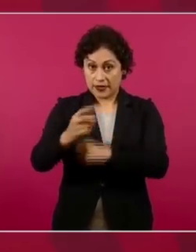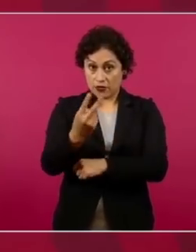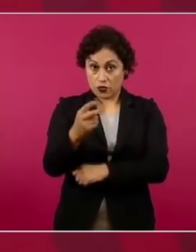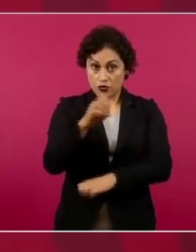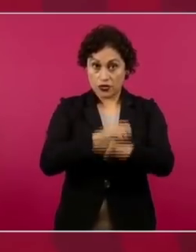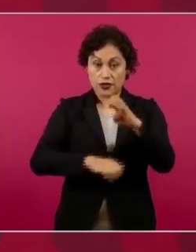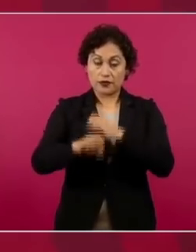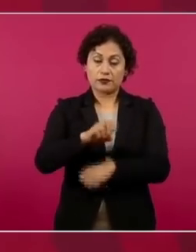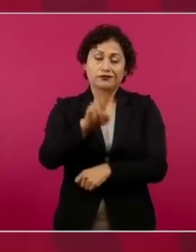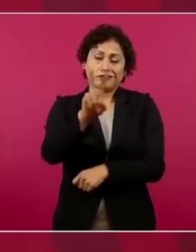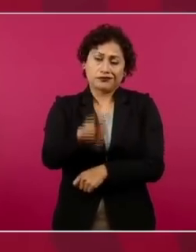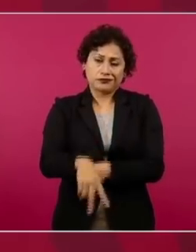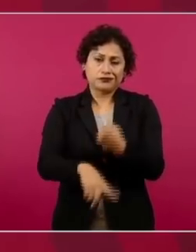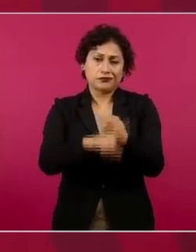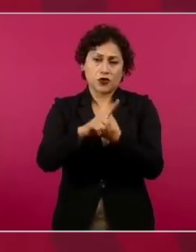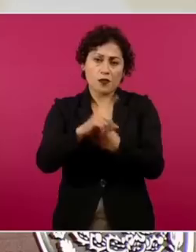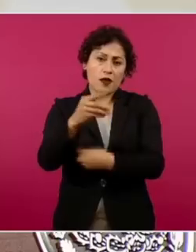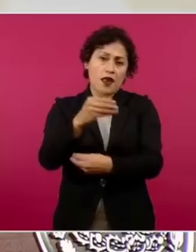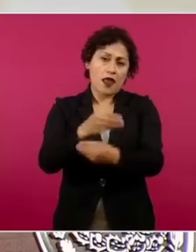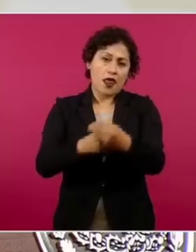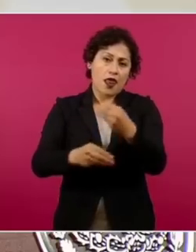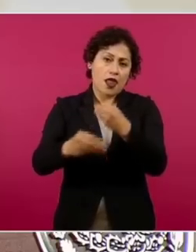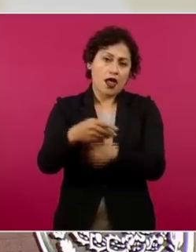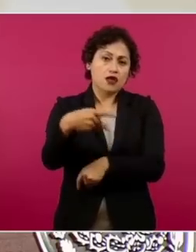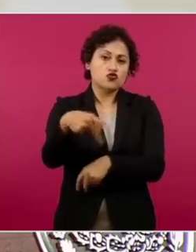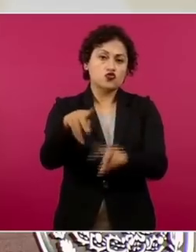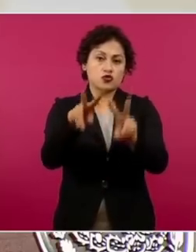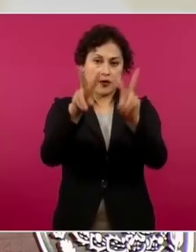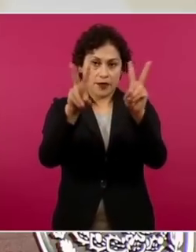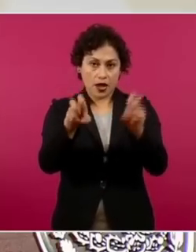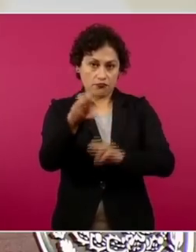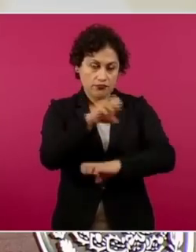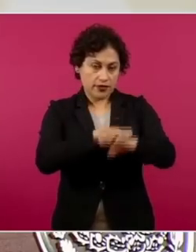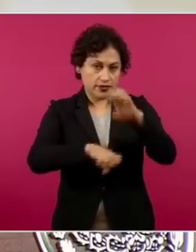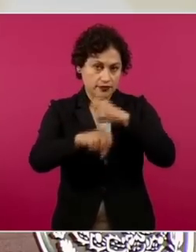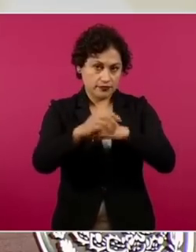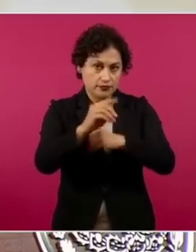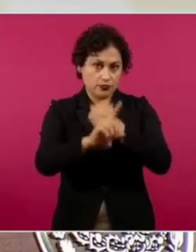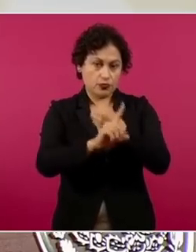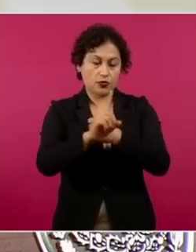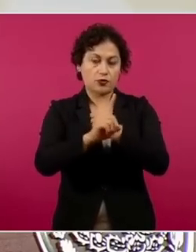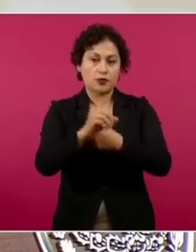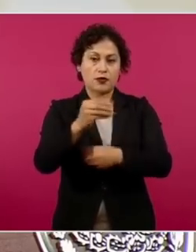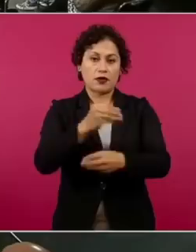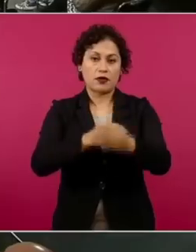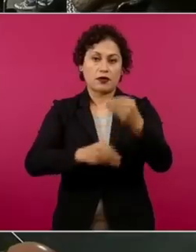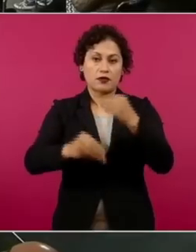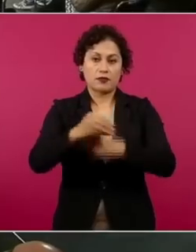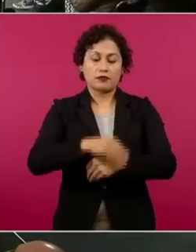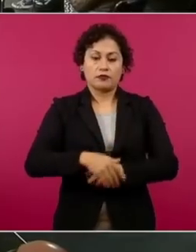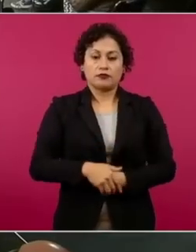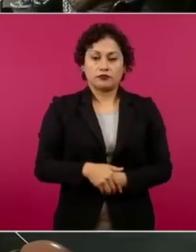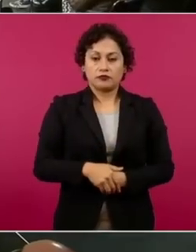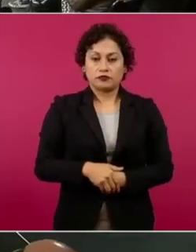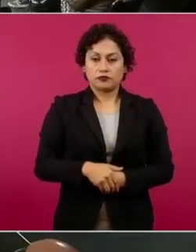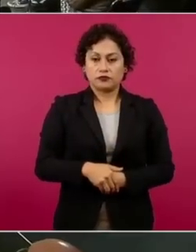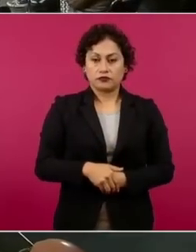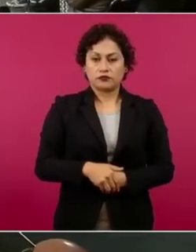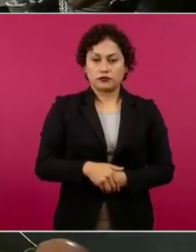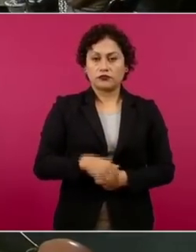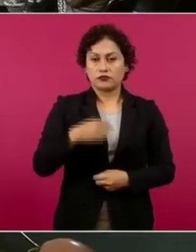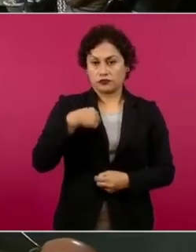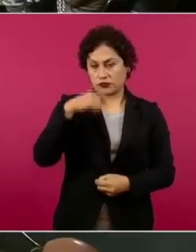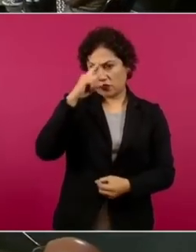ellos un asunto que lo debería de revisar